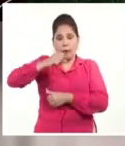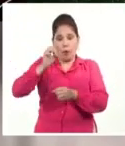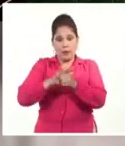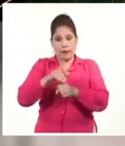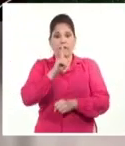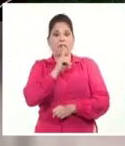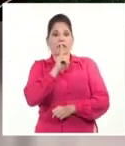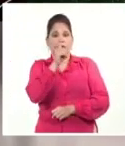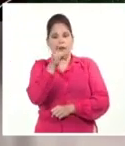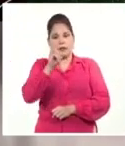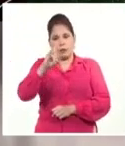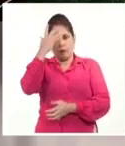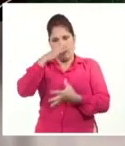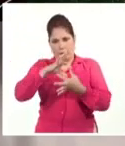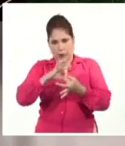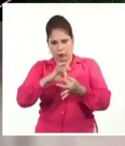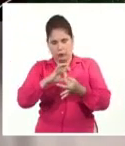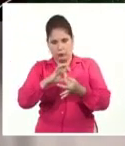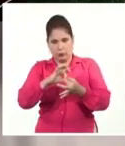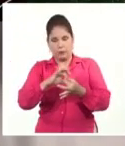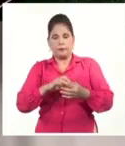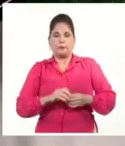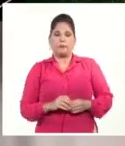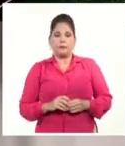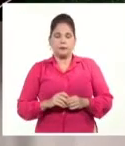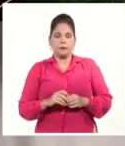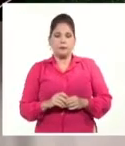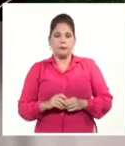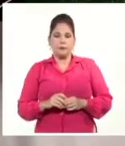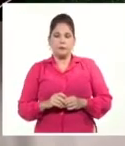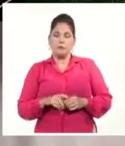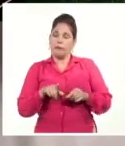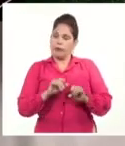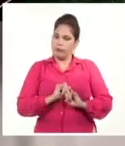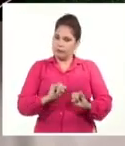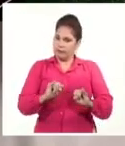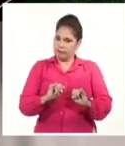viernes 19 de agosto en Gran Bahamas. Y hasta aquí el deporte. Buenas noches.